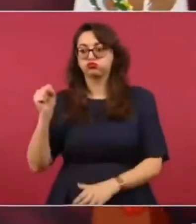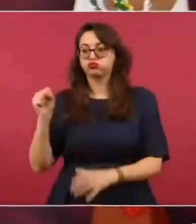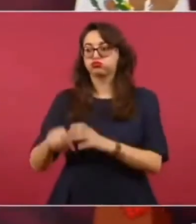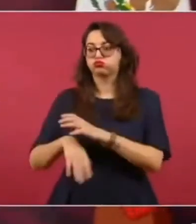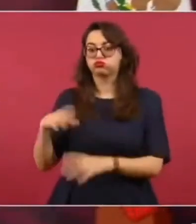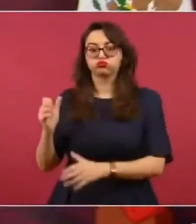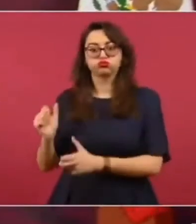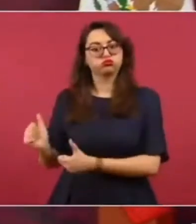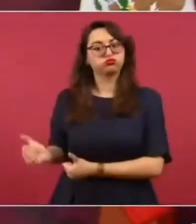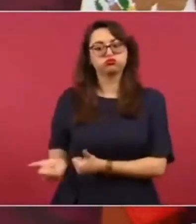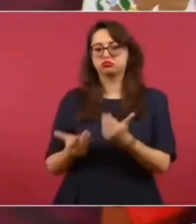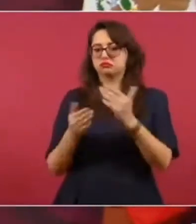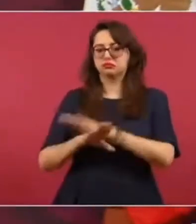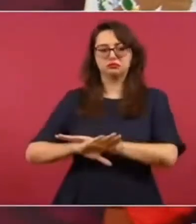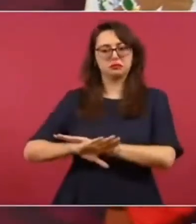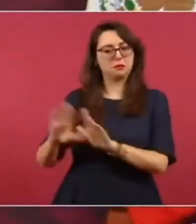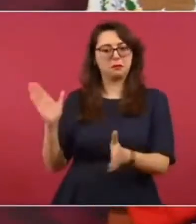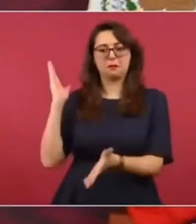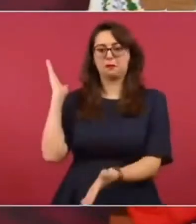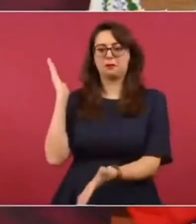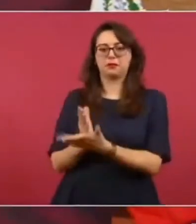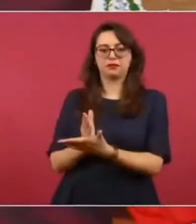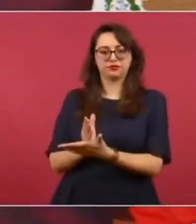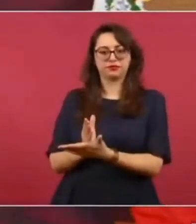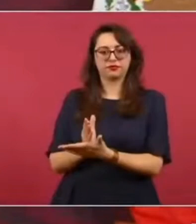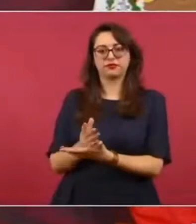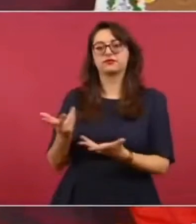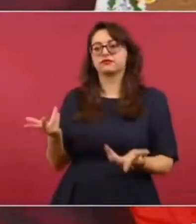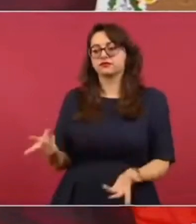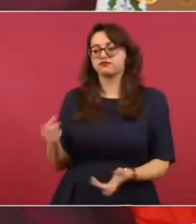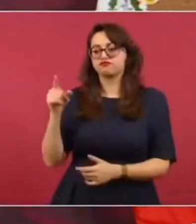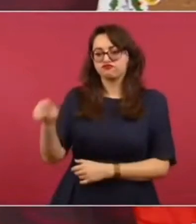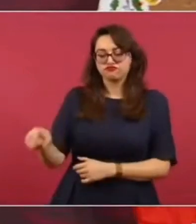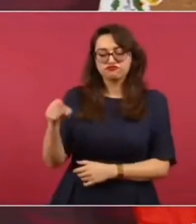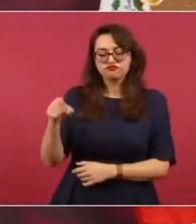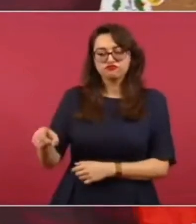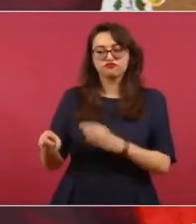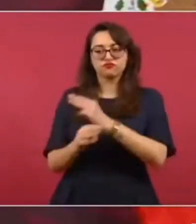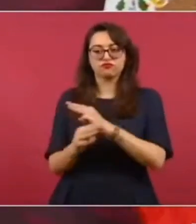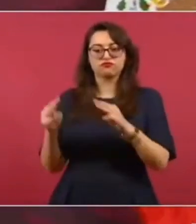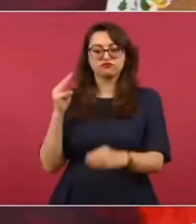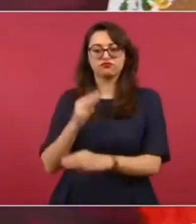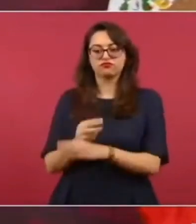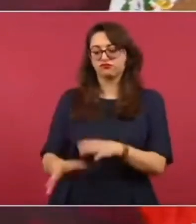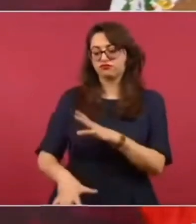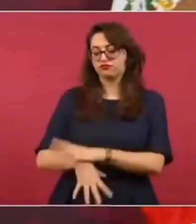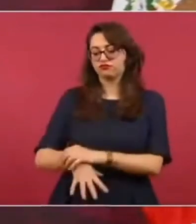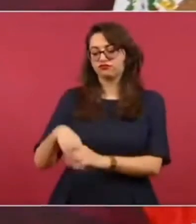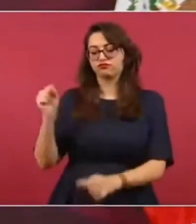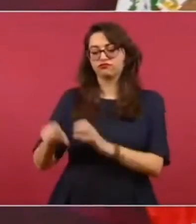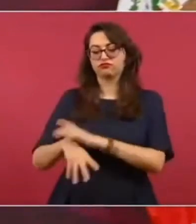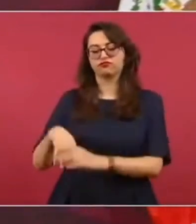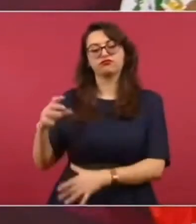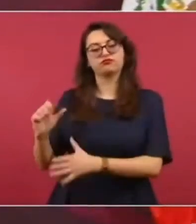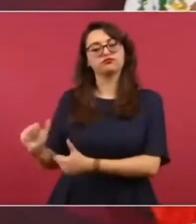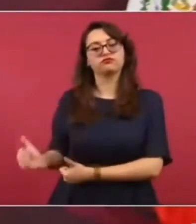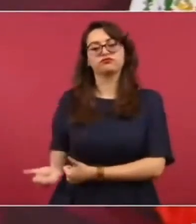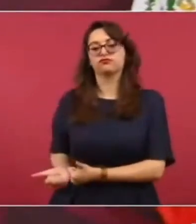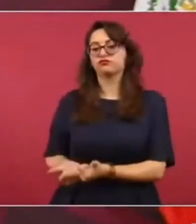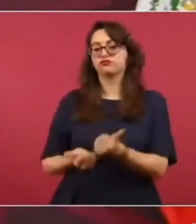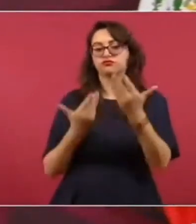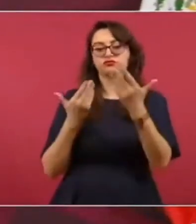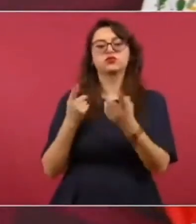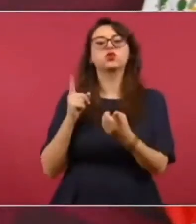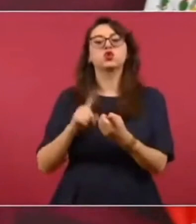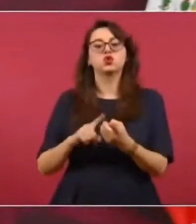en honor a la verdad, hay que decirlo, eran destinados, el producto era destinado todo al gobierno de los... perdón,